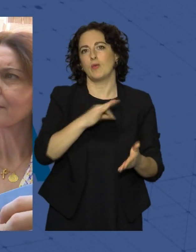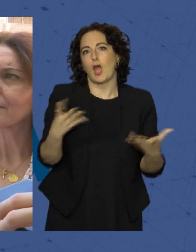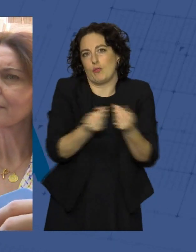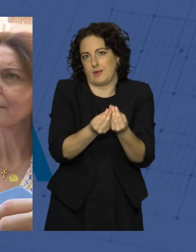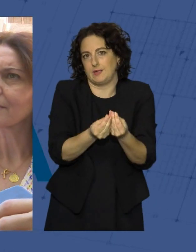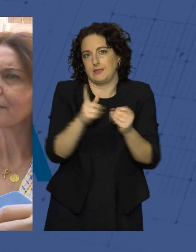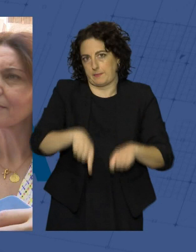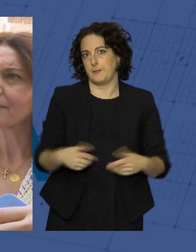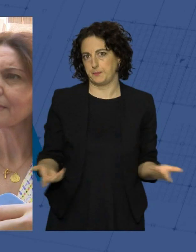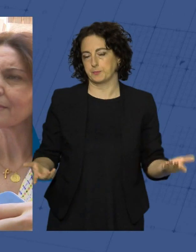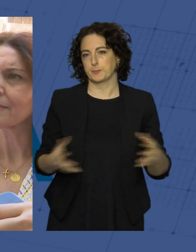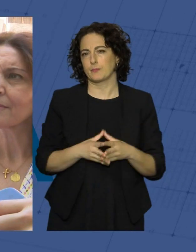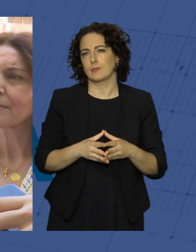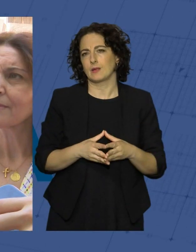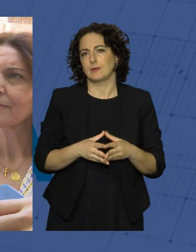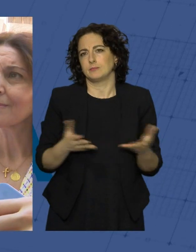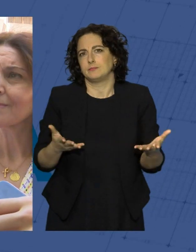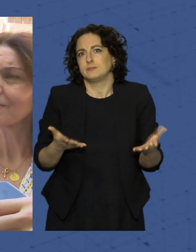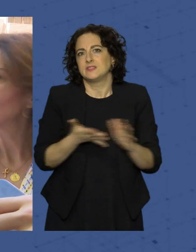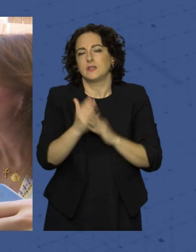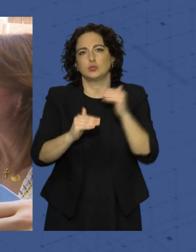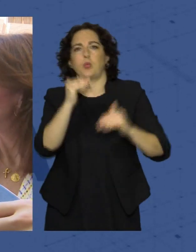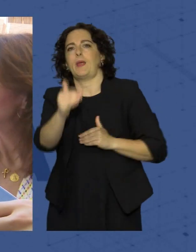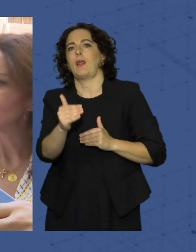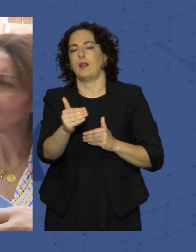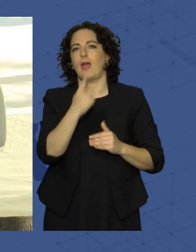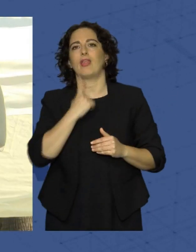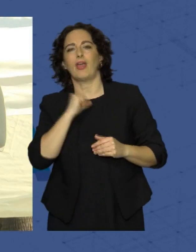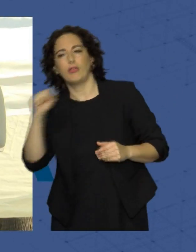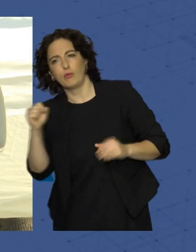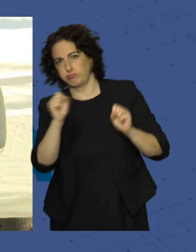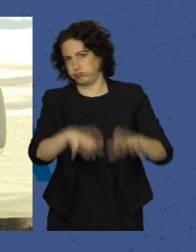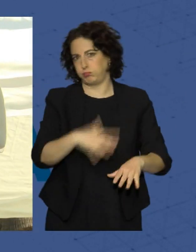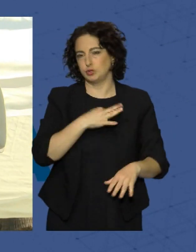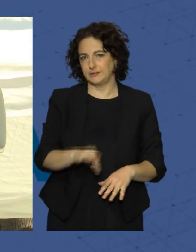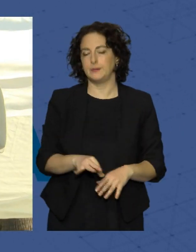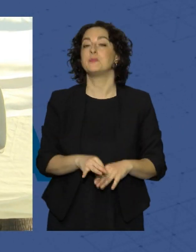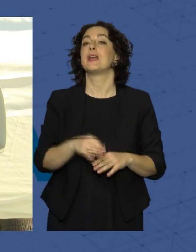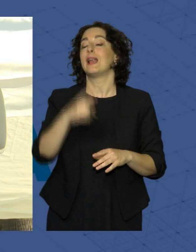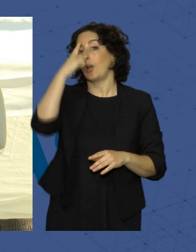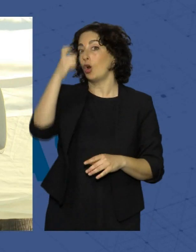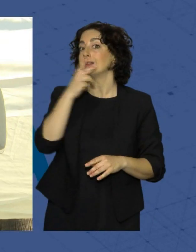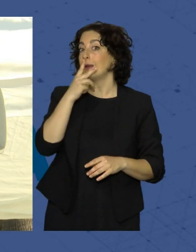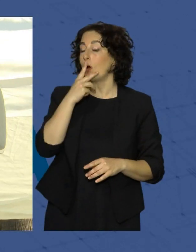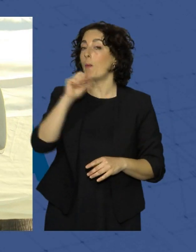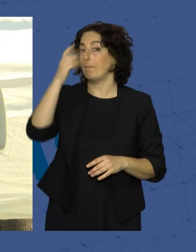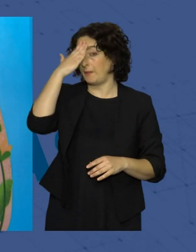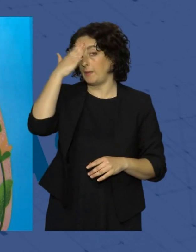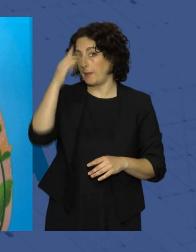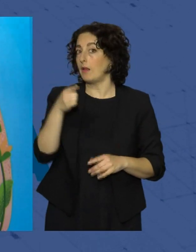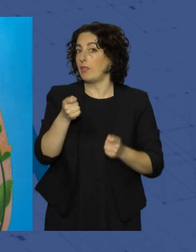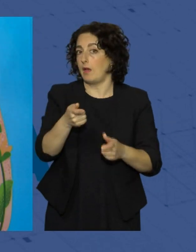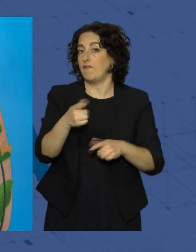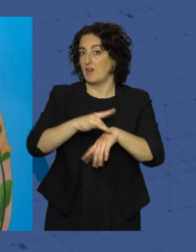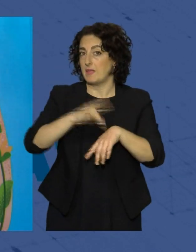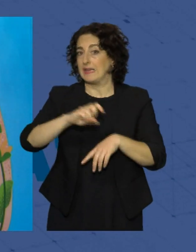en superar esta adicción. Recordemos que el tabaco es el principal causante de un buen